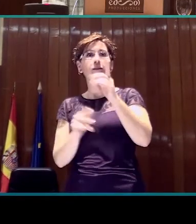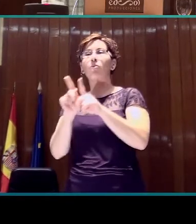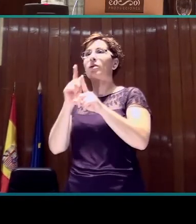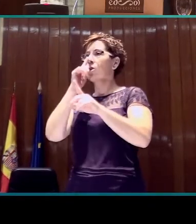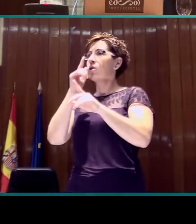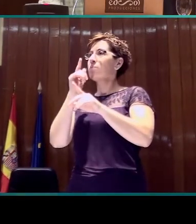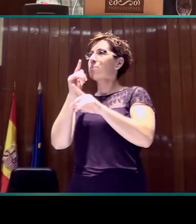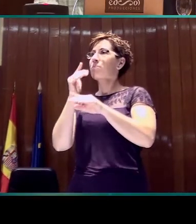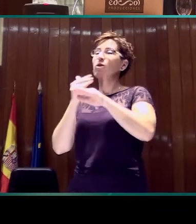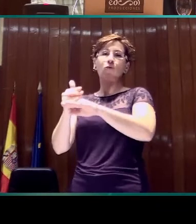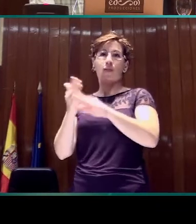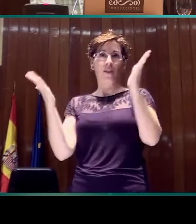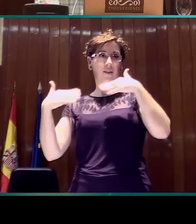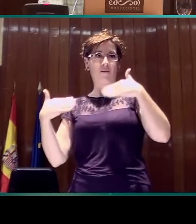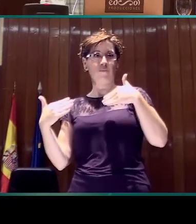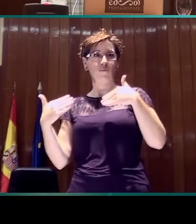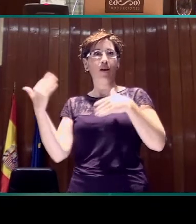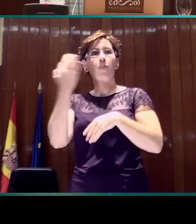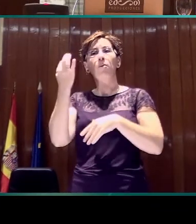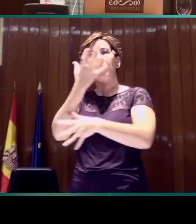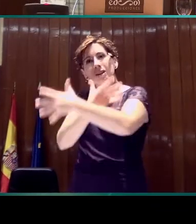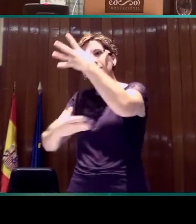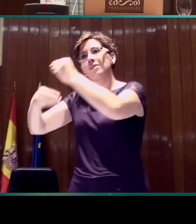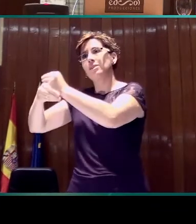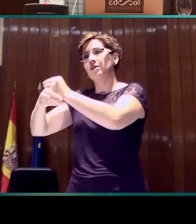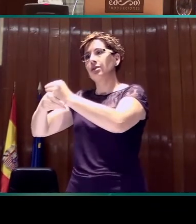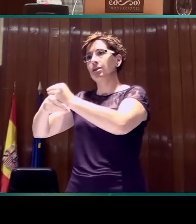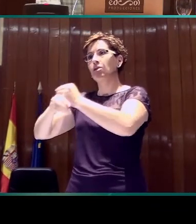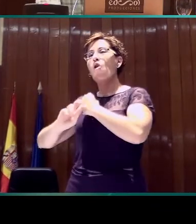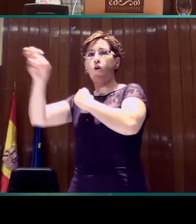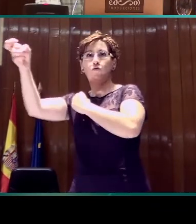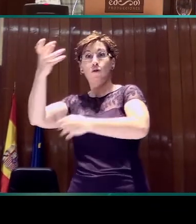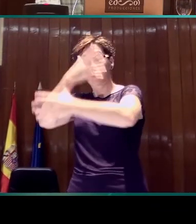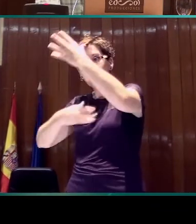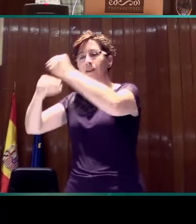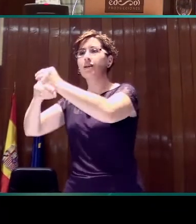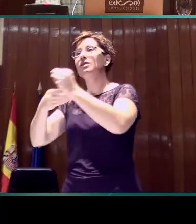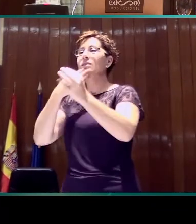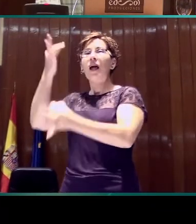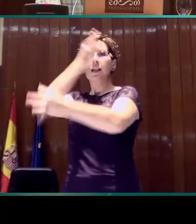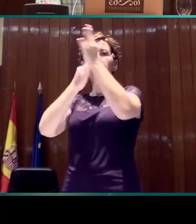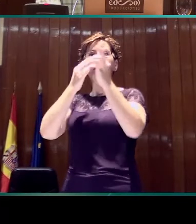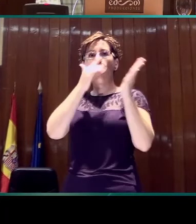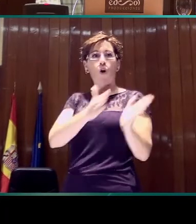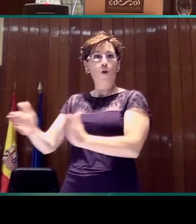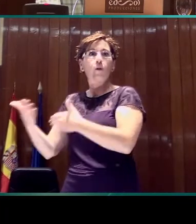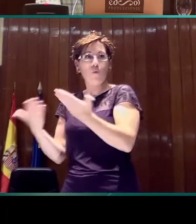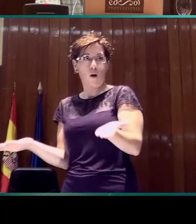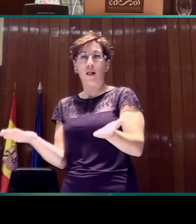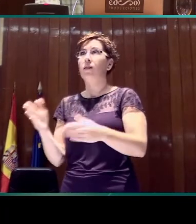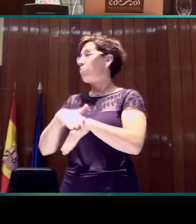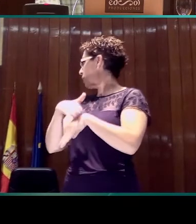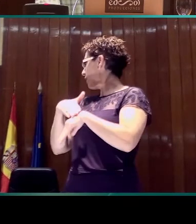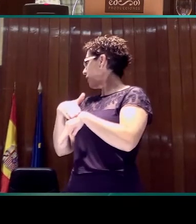que nos dé un criterio de orden, porque nosotros cuando vemos este signo